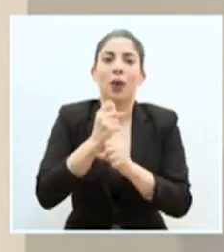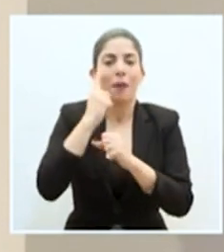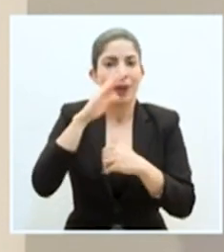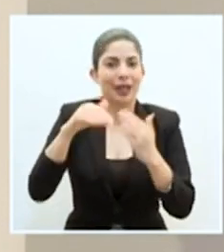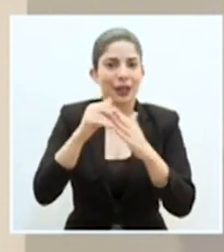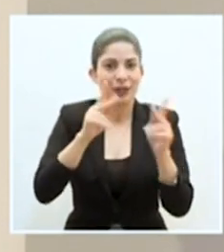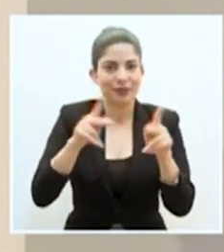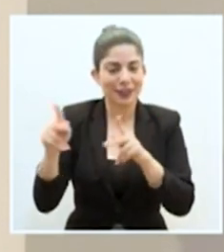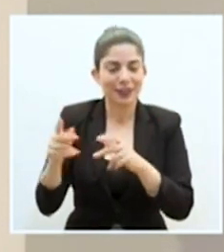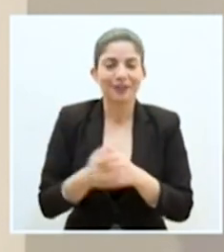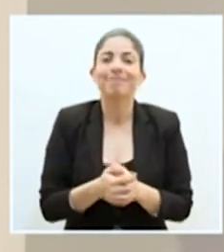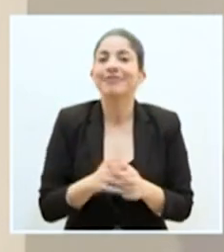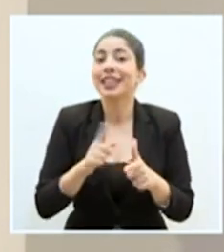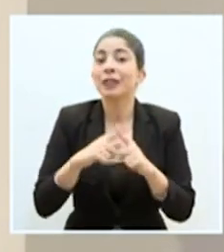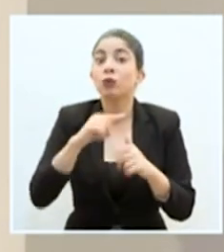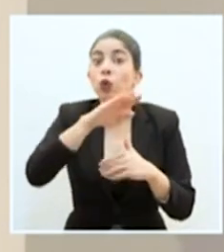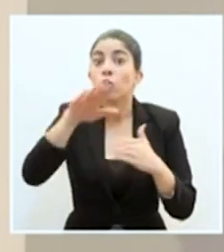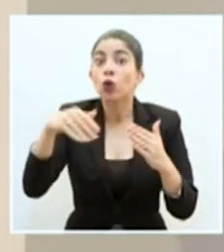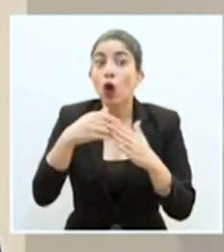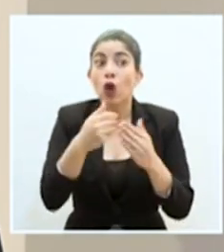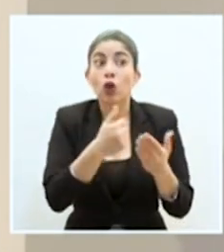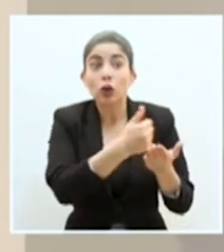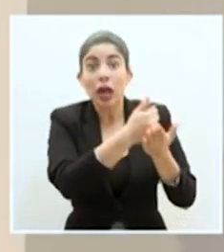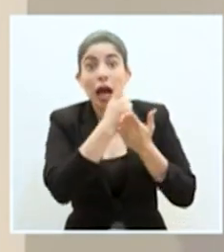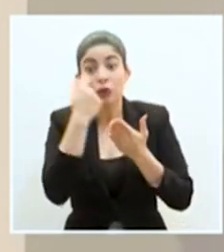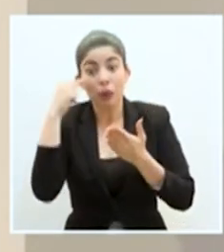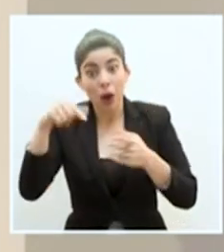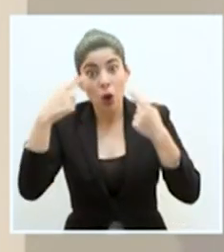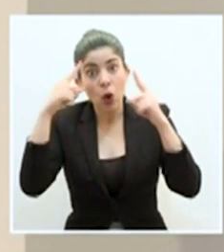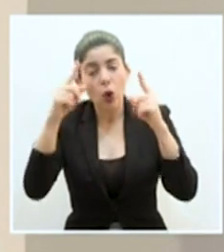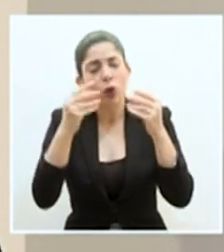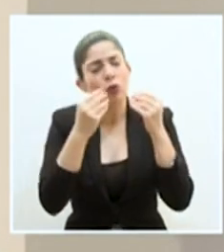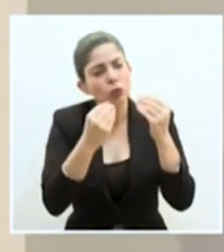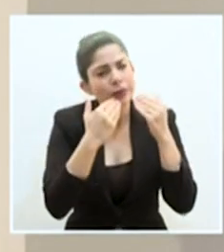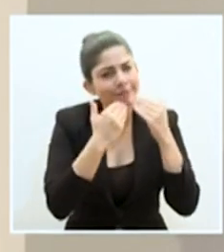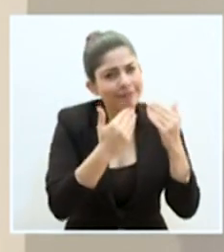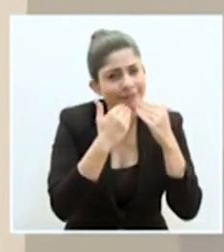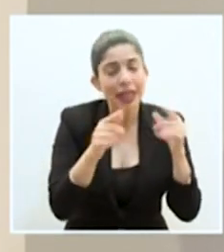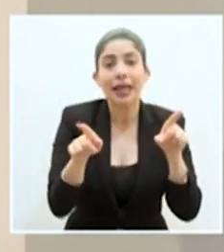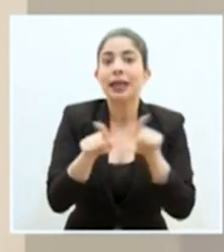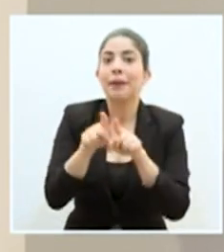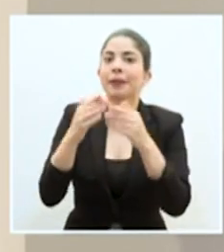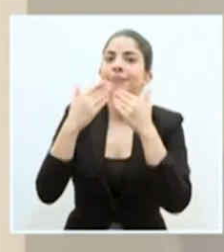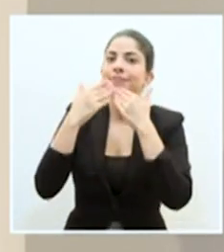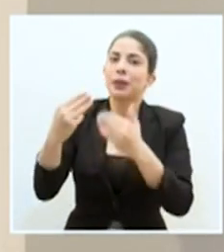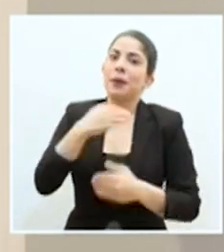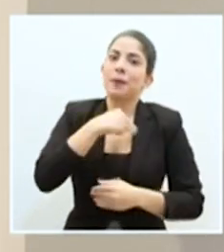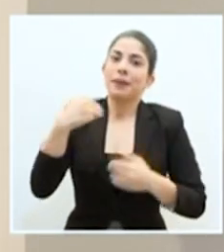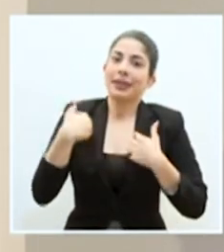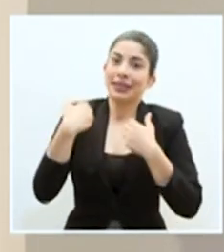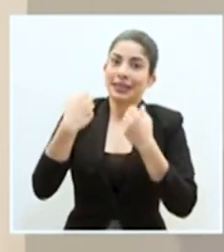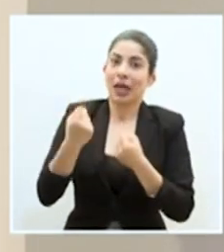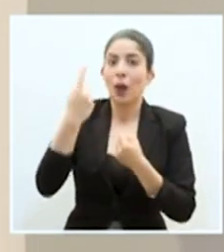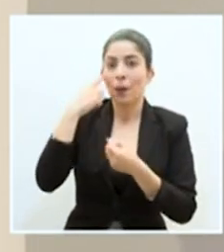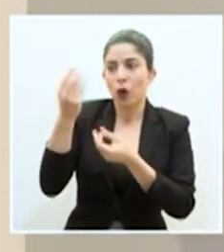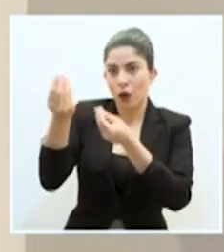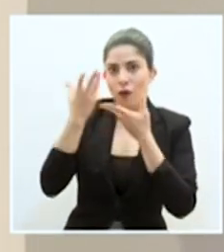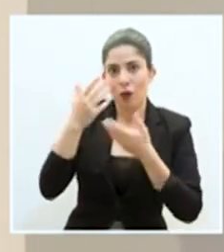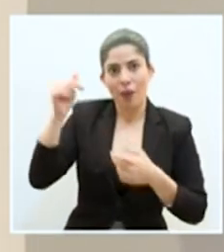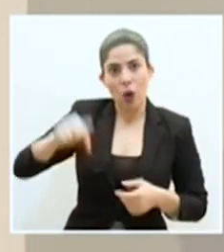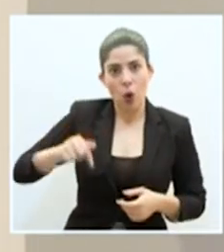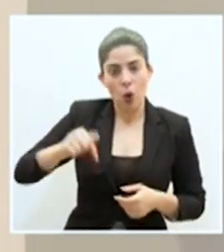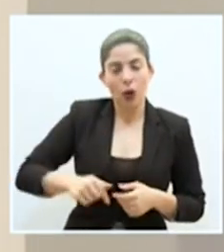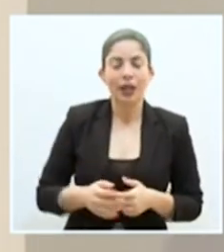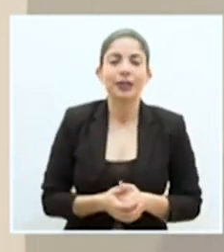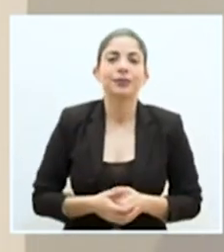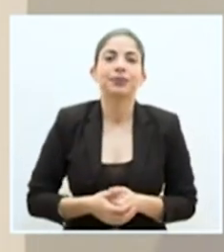población. Así que a todos los que hicieron esto posible, muchísimas gracias. También agradecer al Ministerio de Salud. El reporte del día de hoy